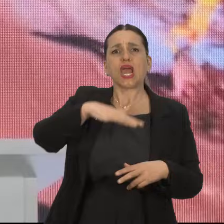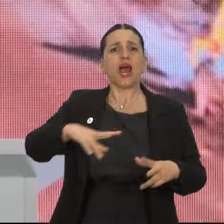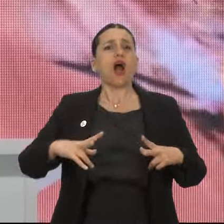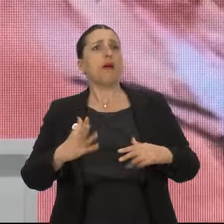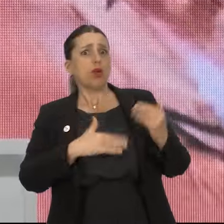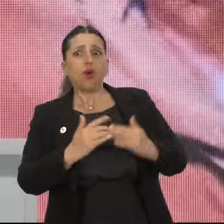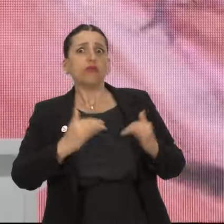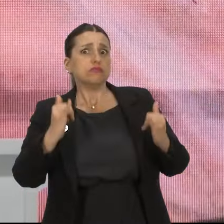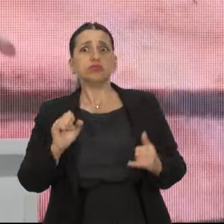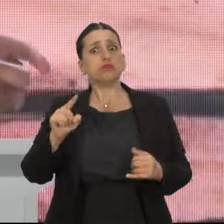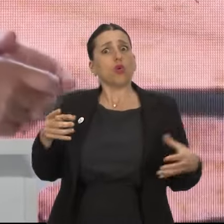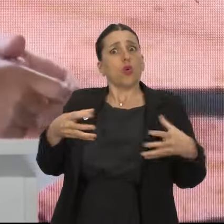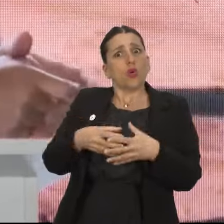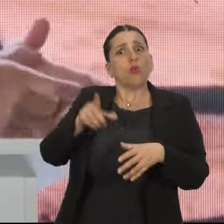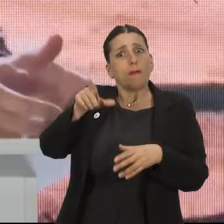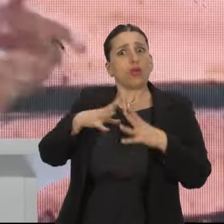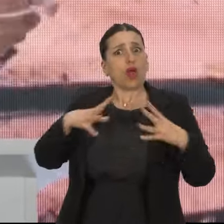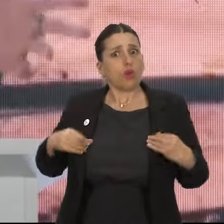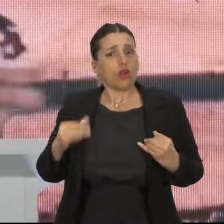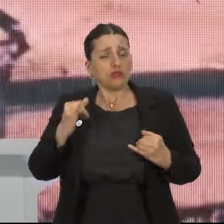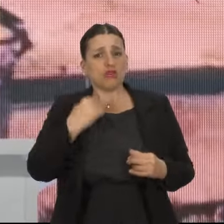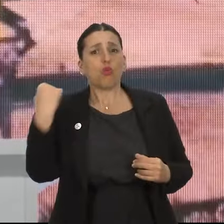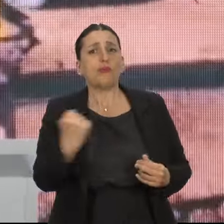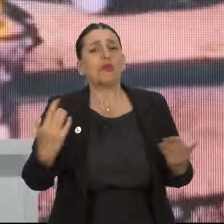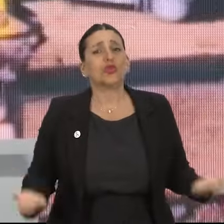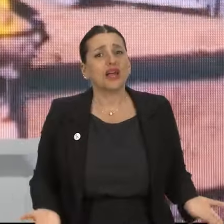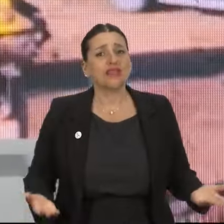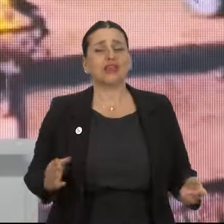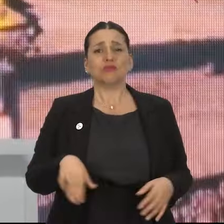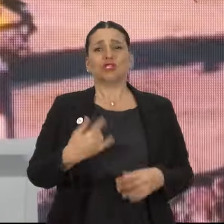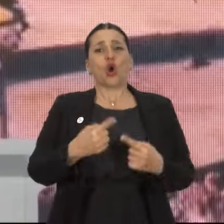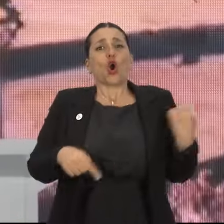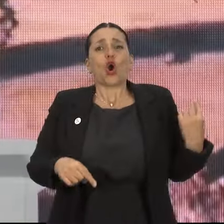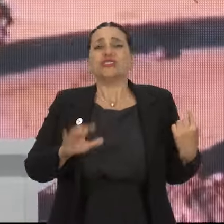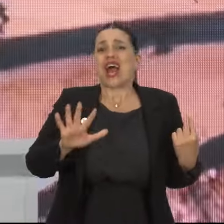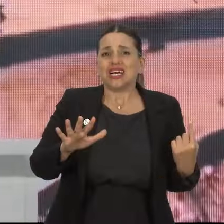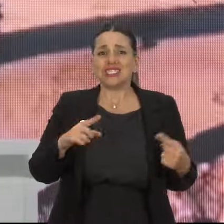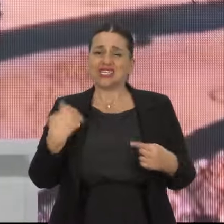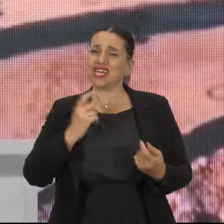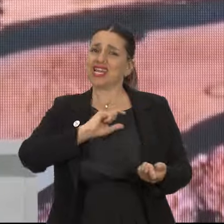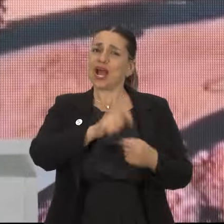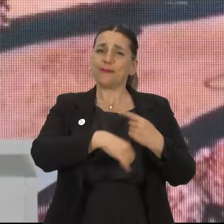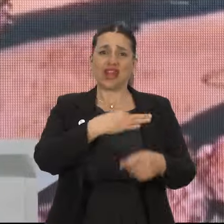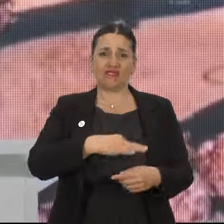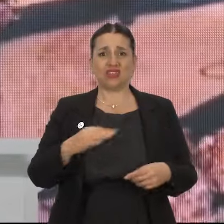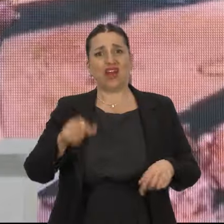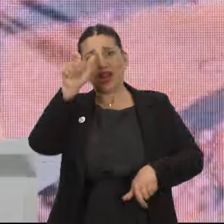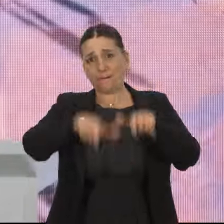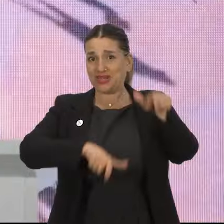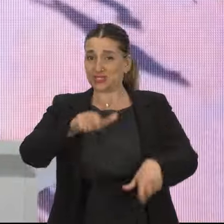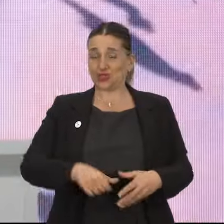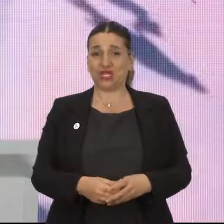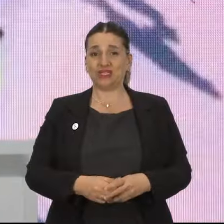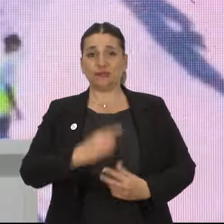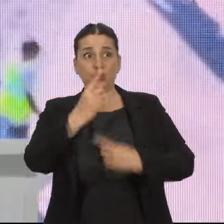Ustedes me dirán, no es una gran obra. Y se debe ser para un puñado de gente, es en la escuela. Pero son esas pequeñas, grandes cosas que le cambian la vida a la